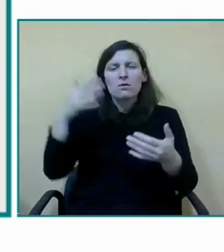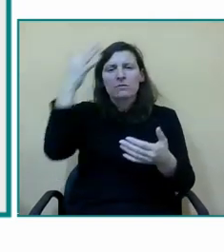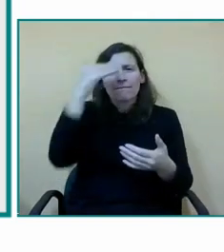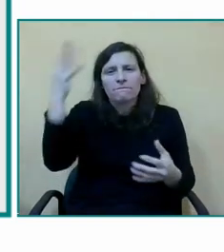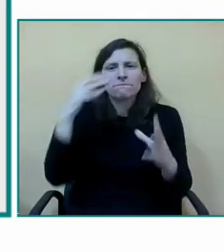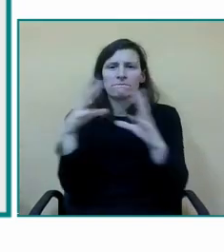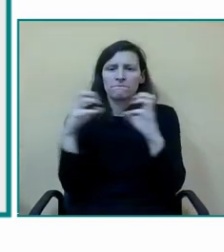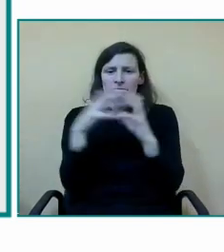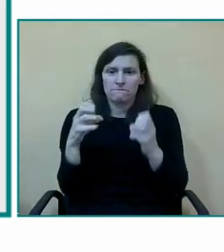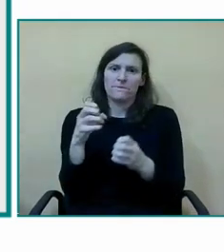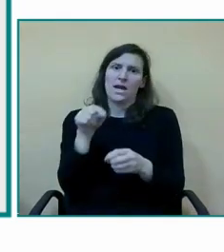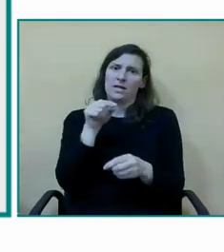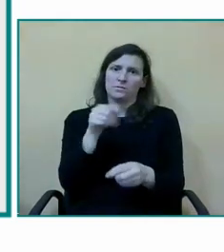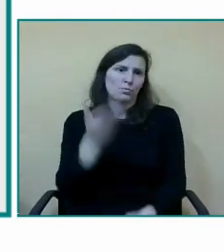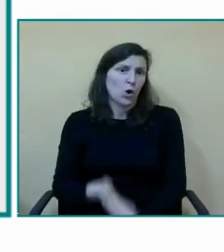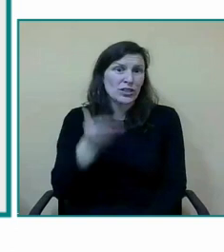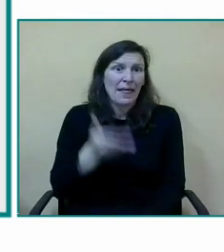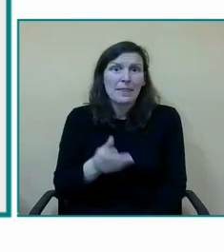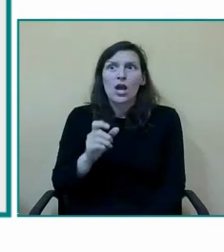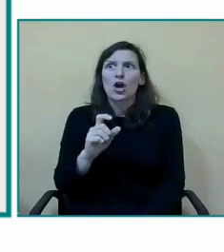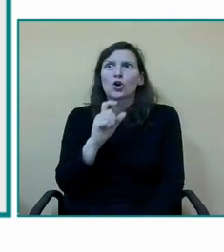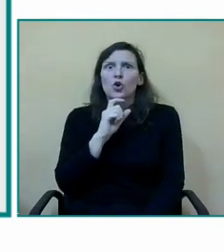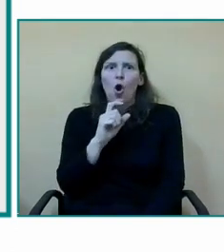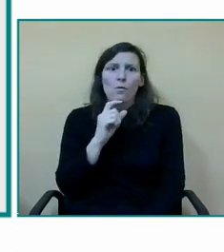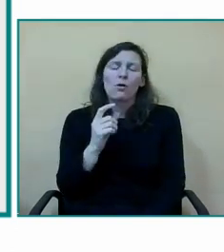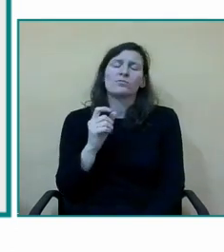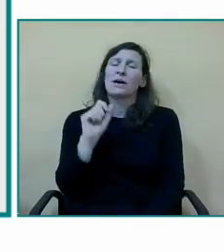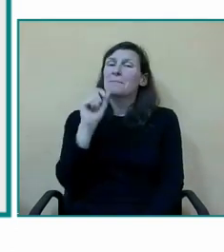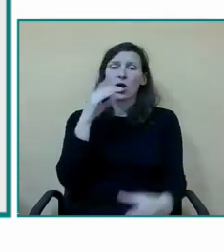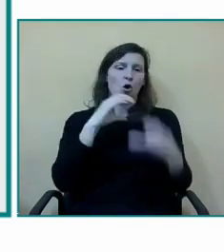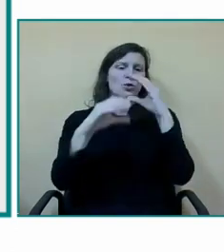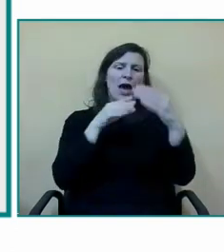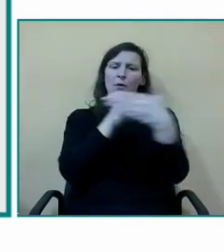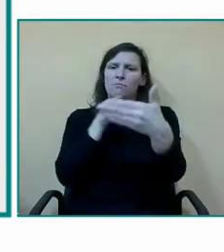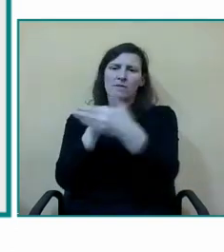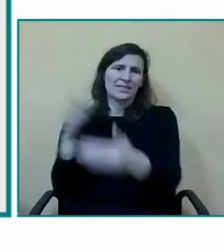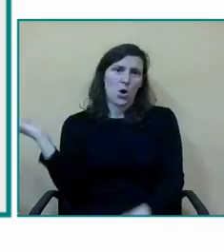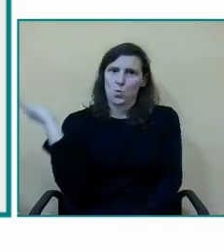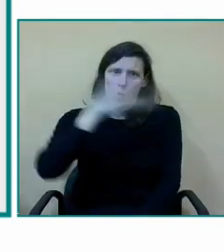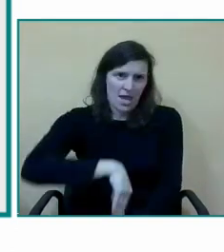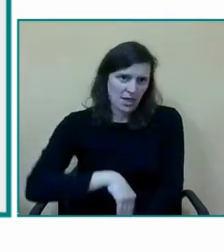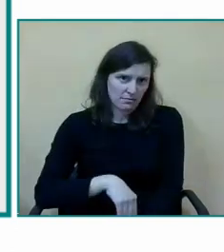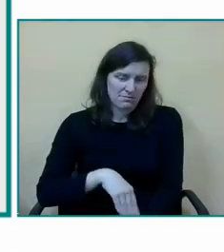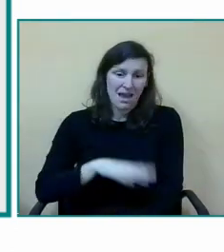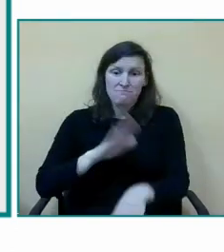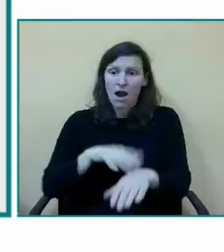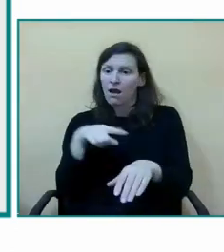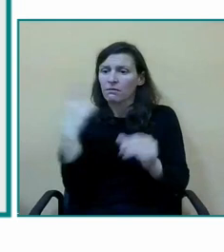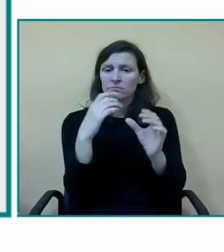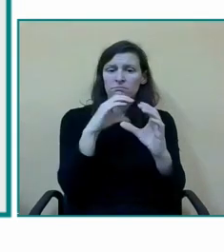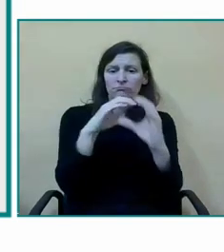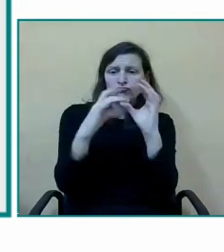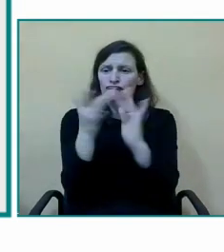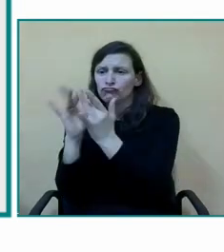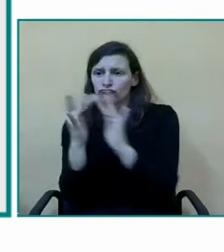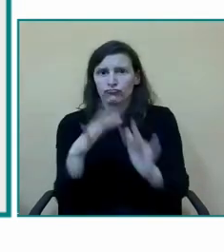pues principalmente eliminando barreras de comunicación para que ésta no dificulte la comunicación y las interacciones y